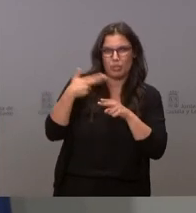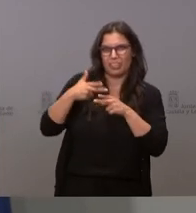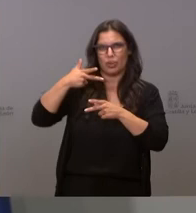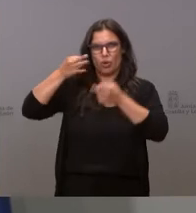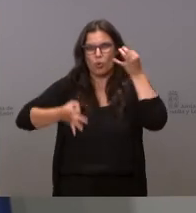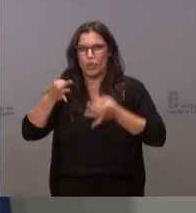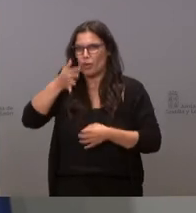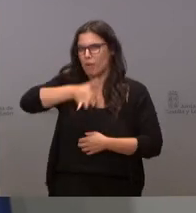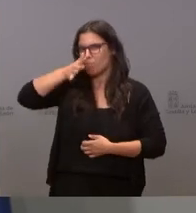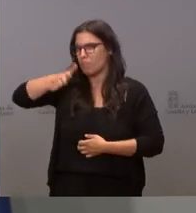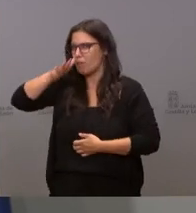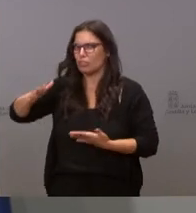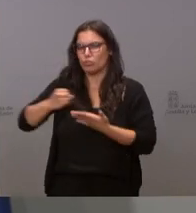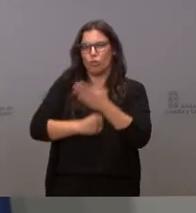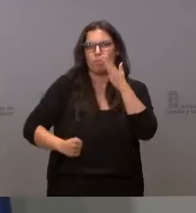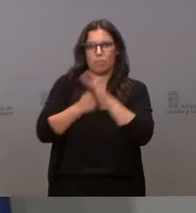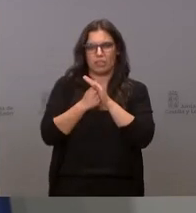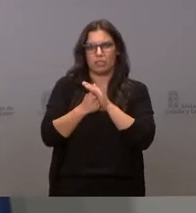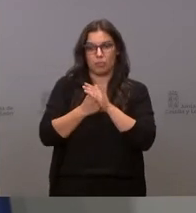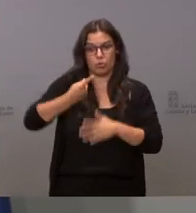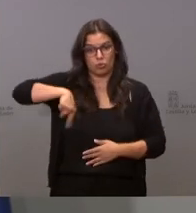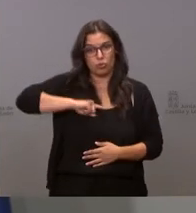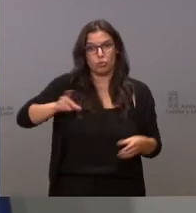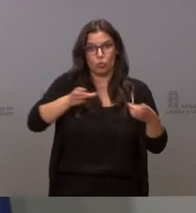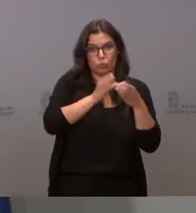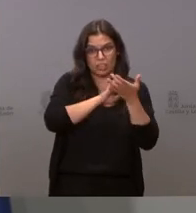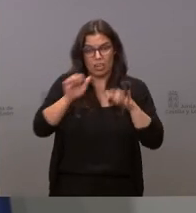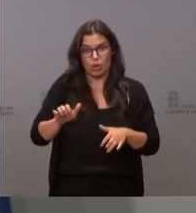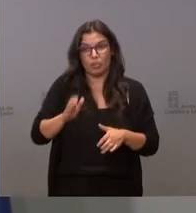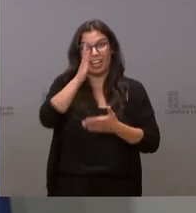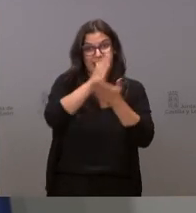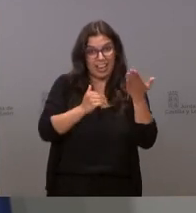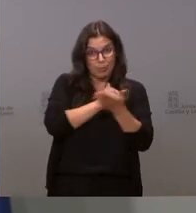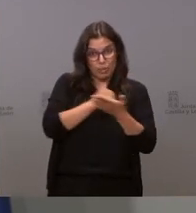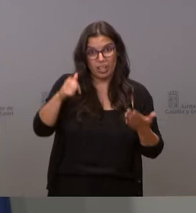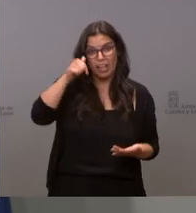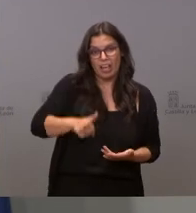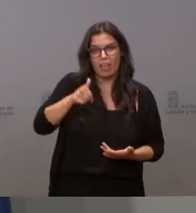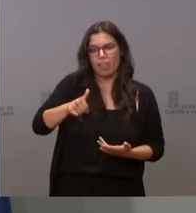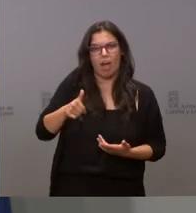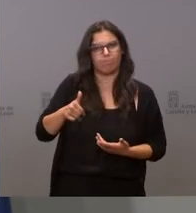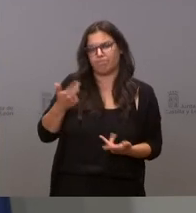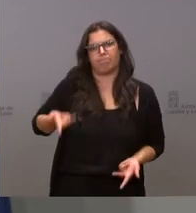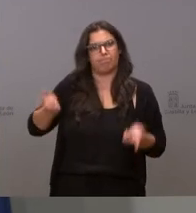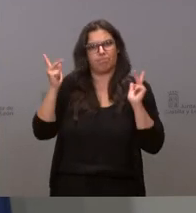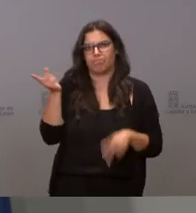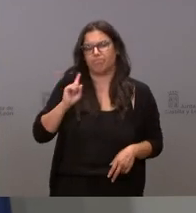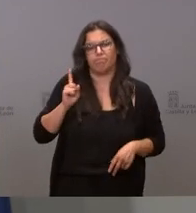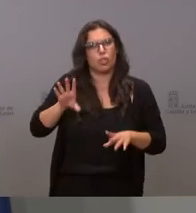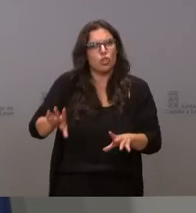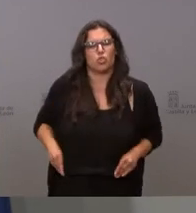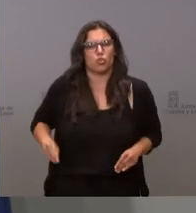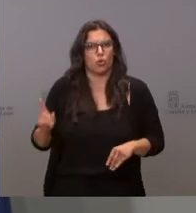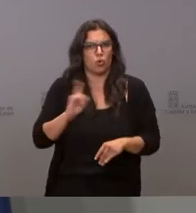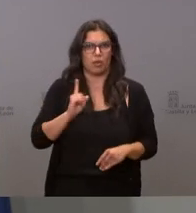que sea posible la comunidad la Junta de Castilla y León o la comunidad de Castilla y León no va a tolerar no va a tolerar